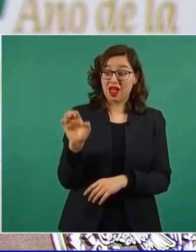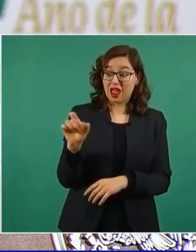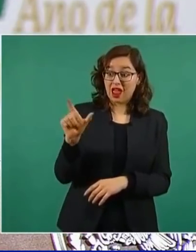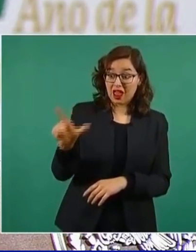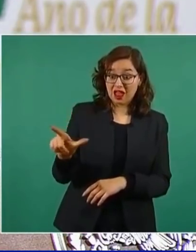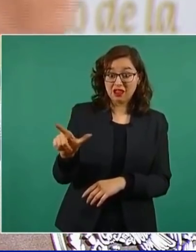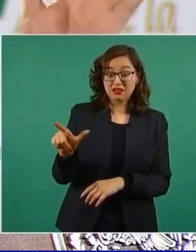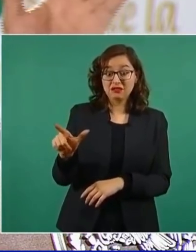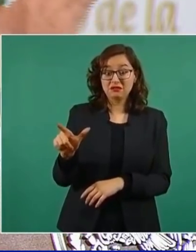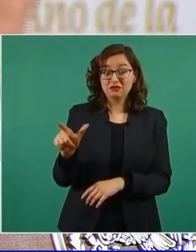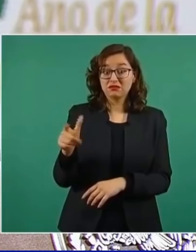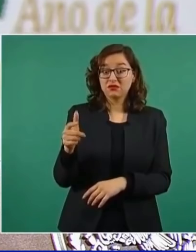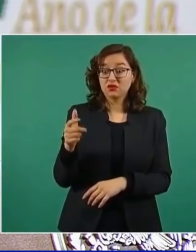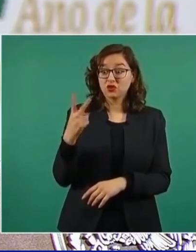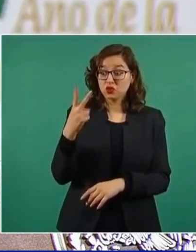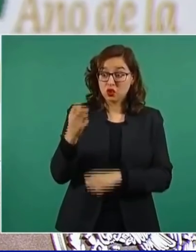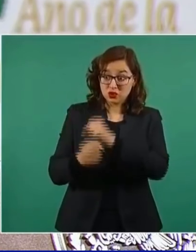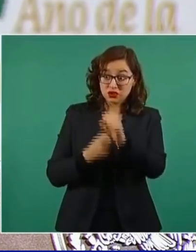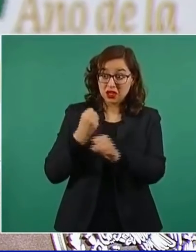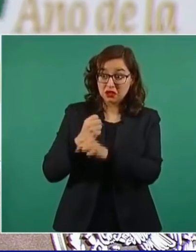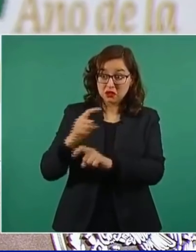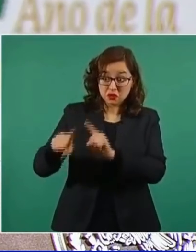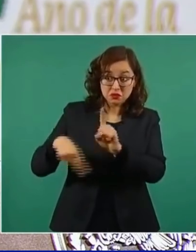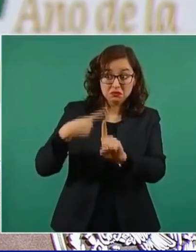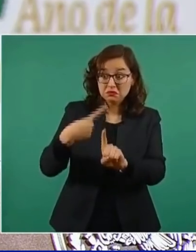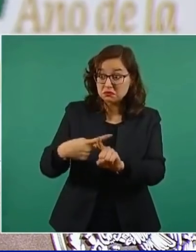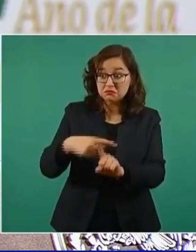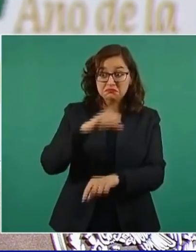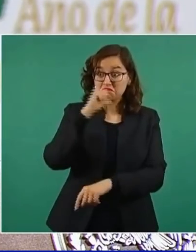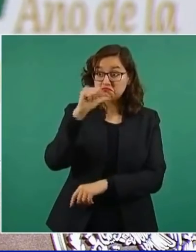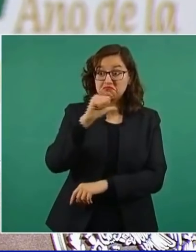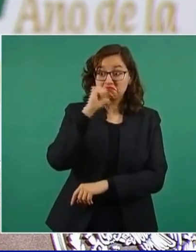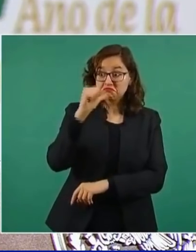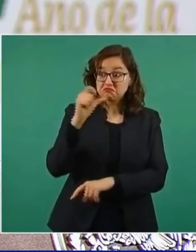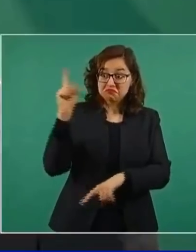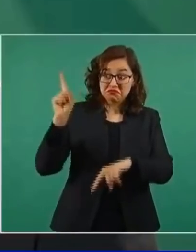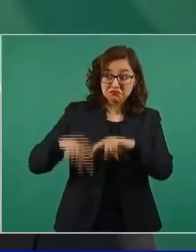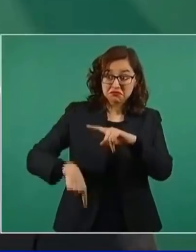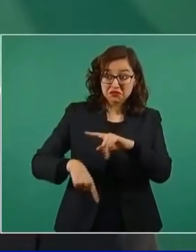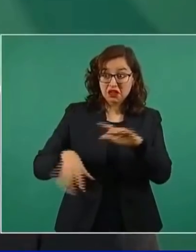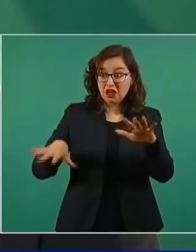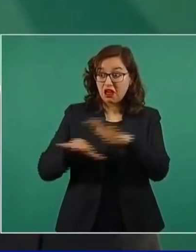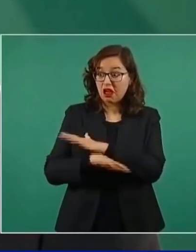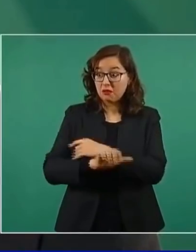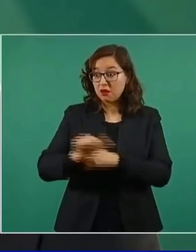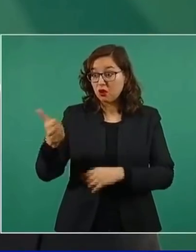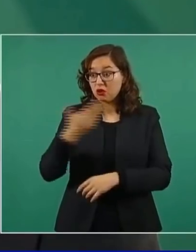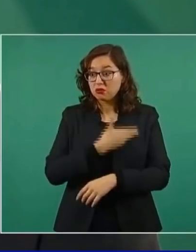que va a continuar la misma política.